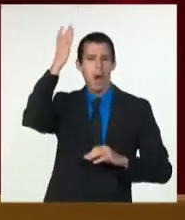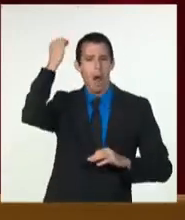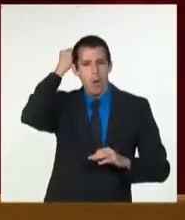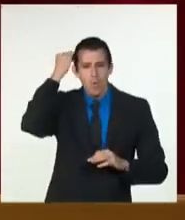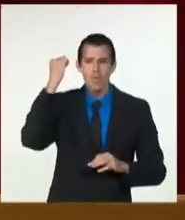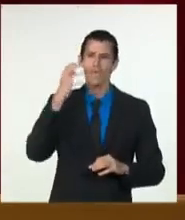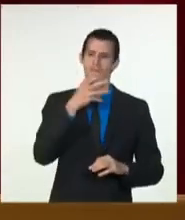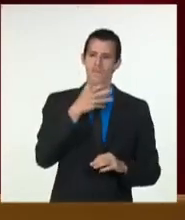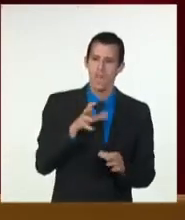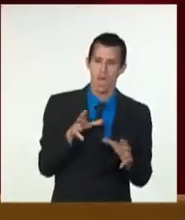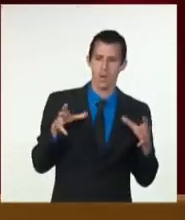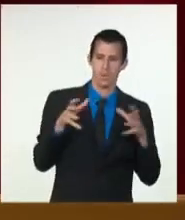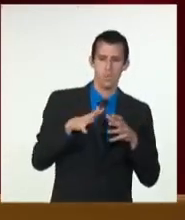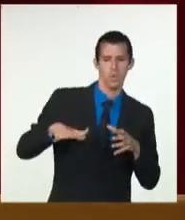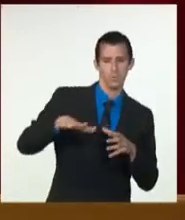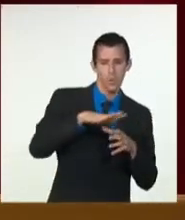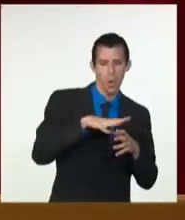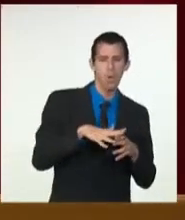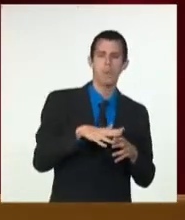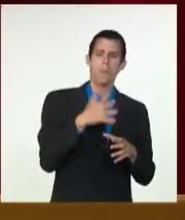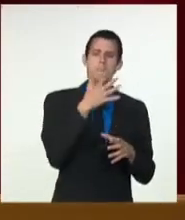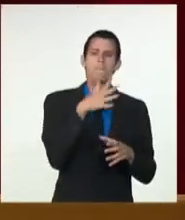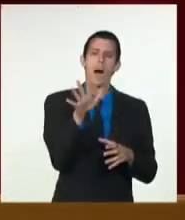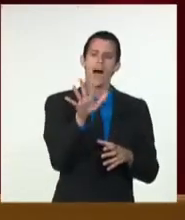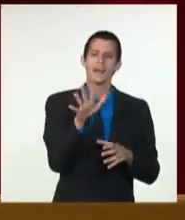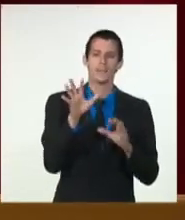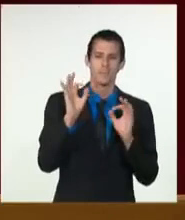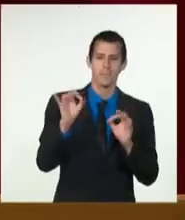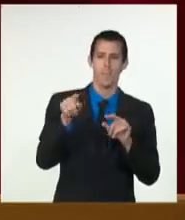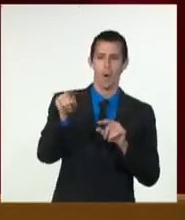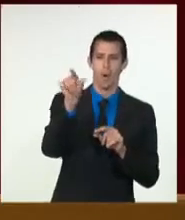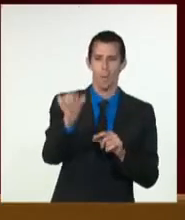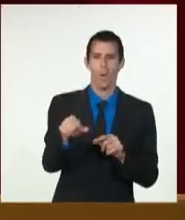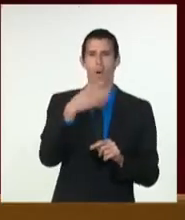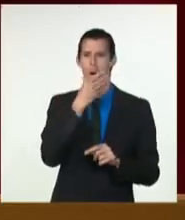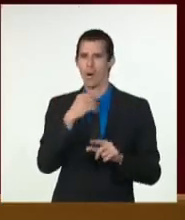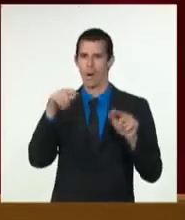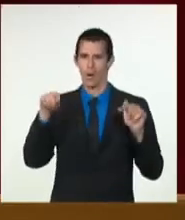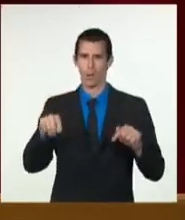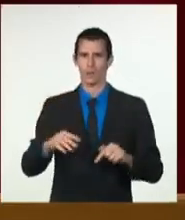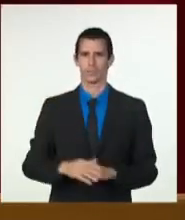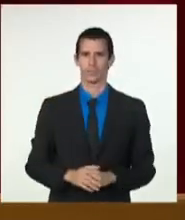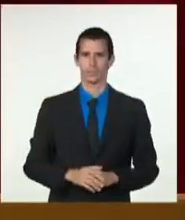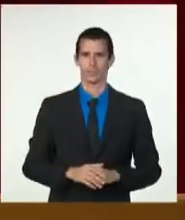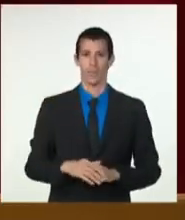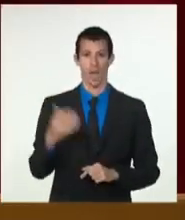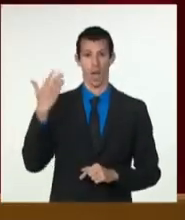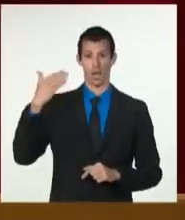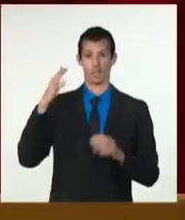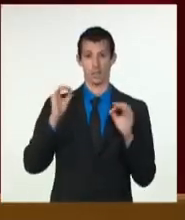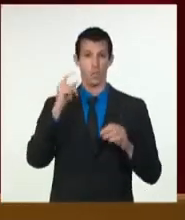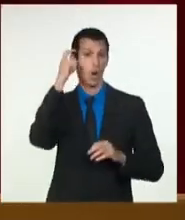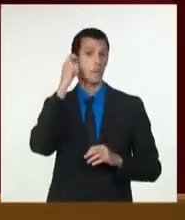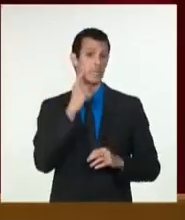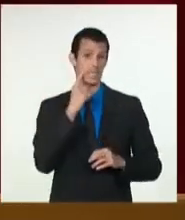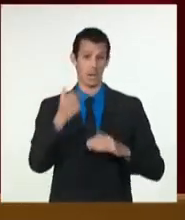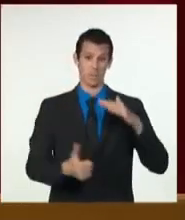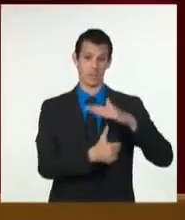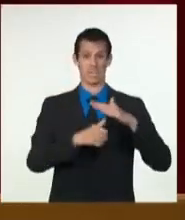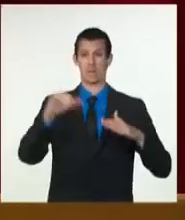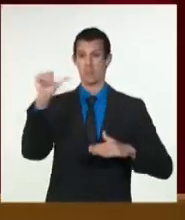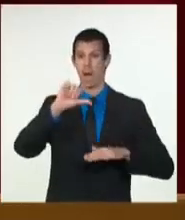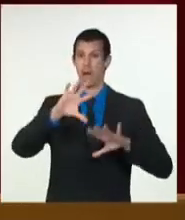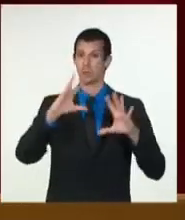a pelear contra una dictadura real y sangrienta jamás condenada o bloqueada por el imperio. Estos jóvenes